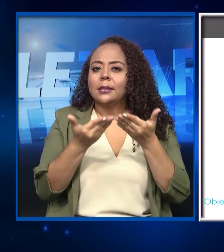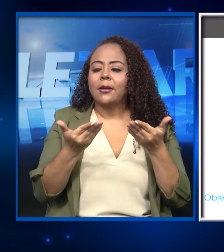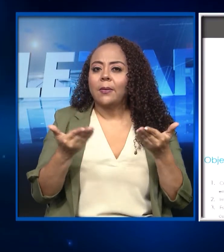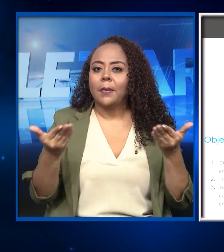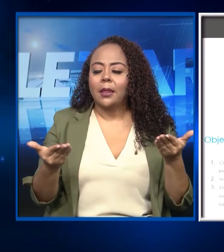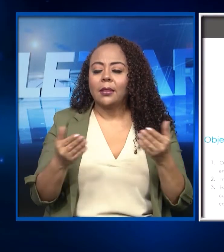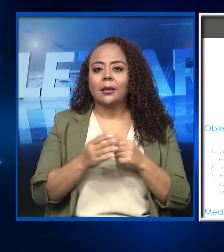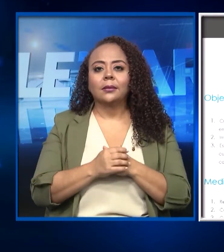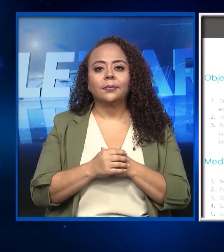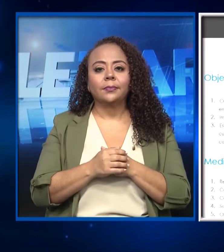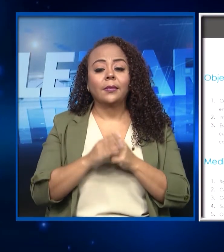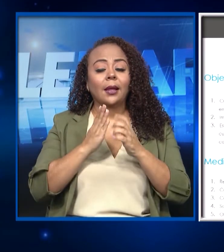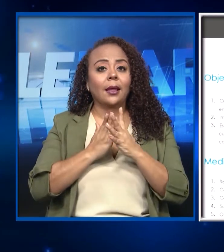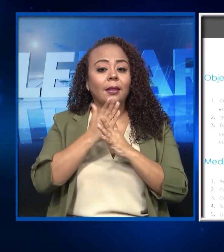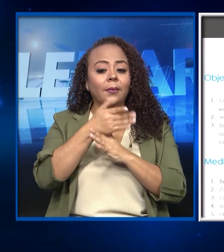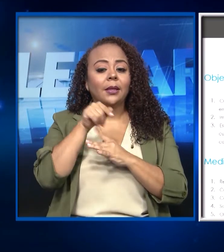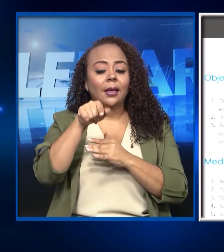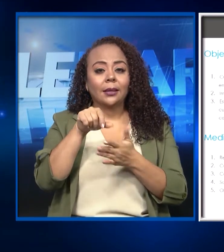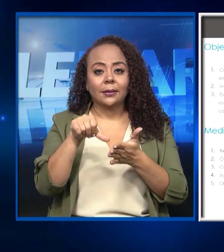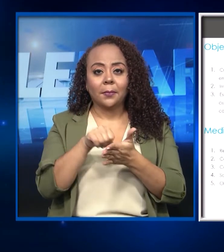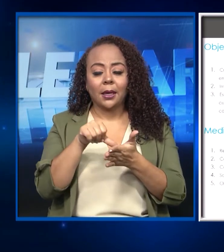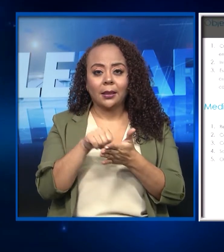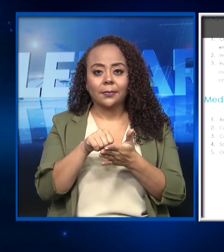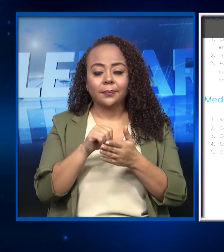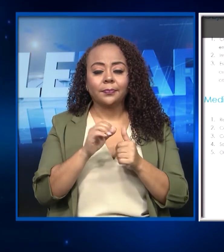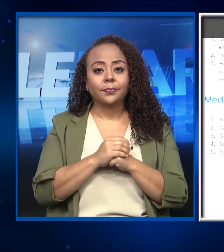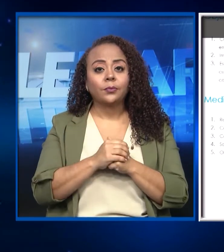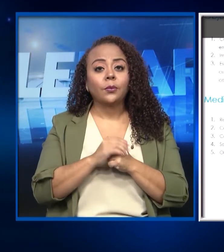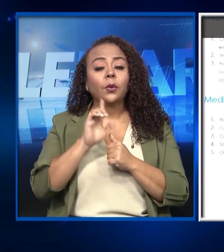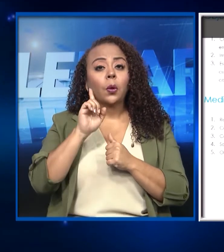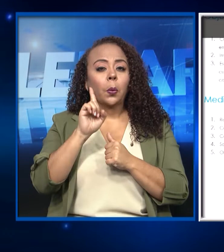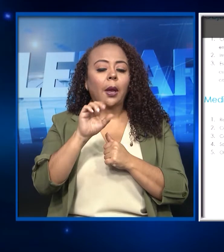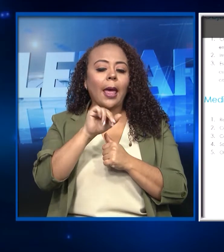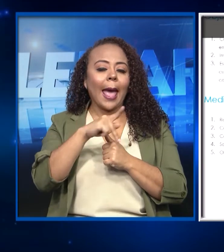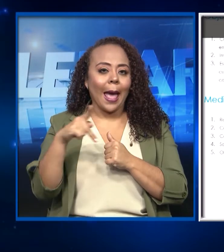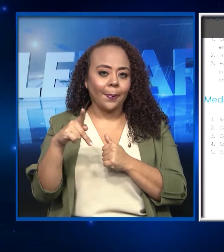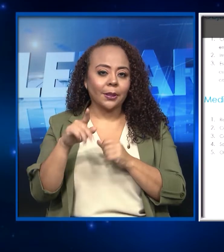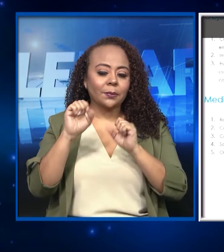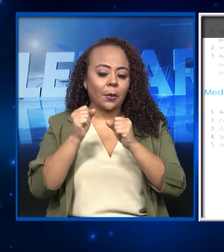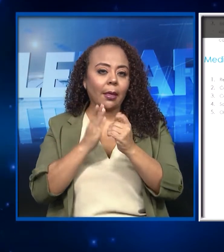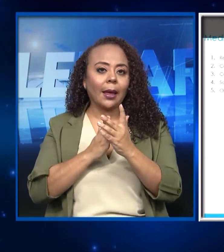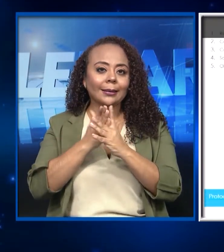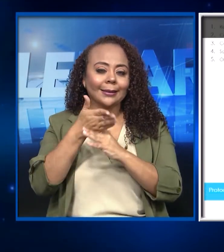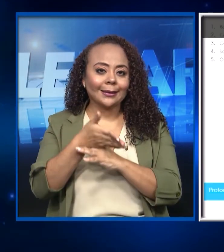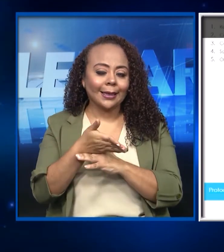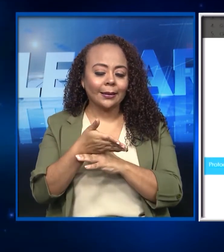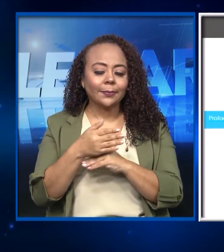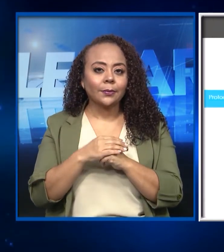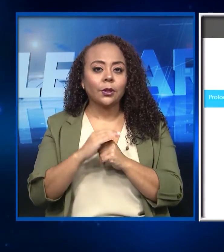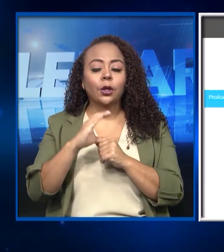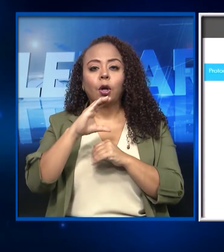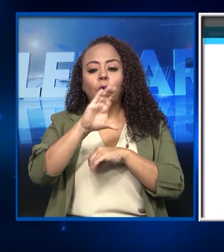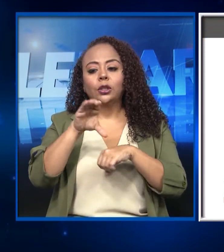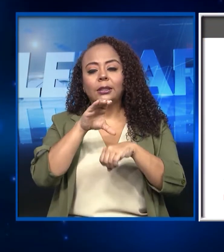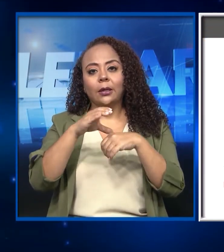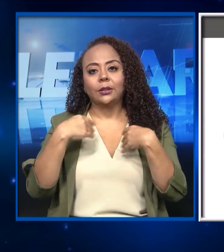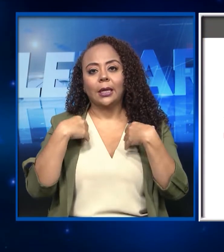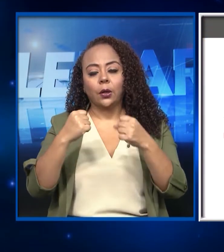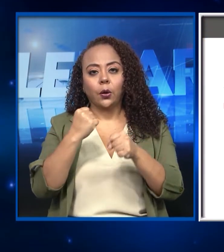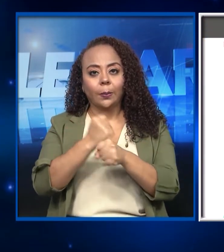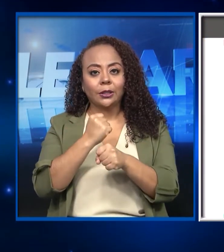disponibles a través de esta página, que es una plataforma virtual que se puede accesar a través del Consejo de Salud Ocupacional.